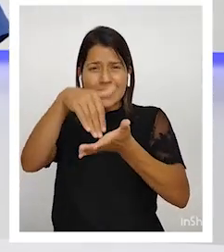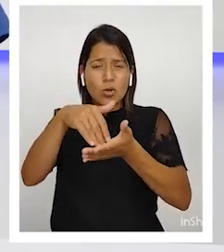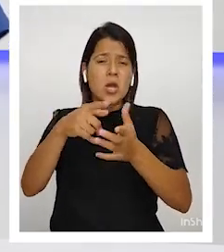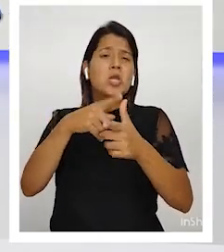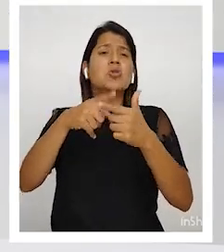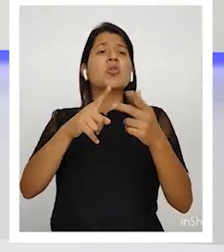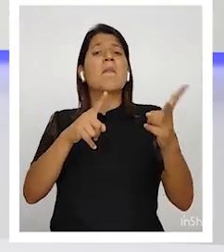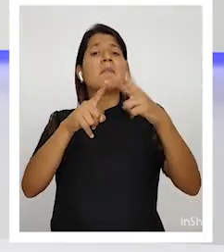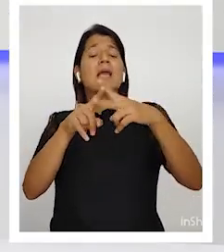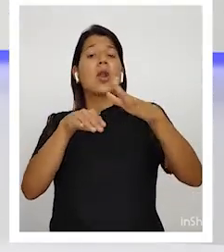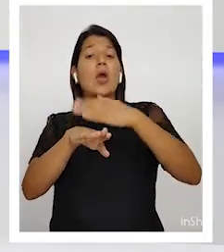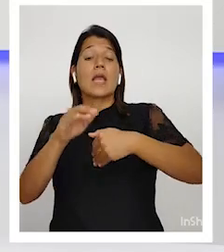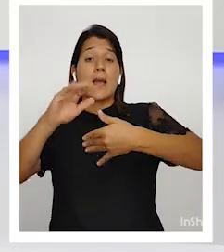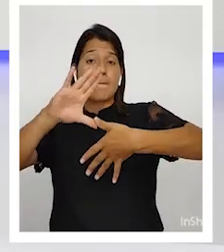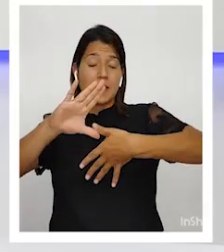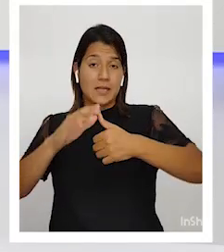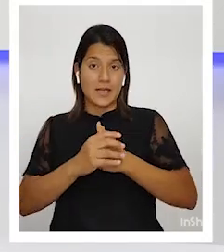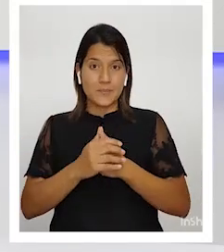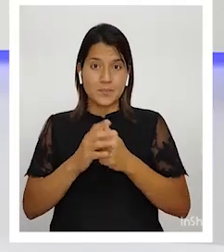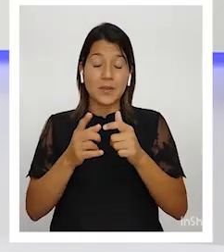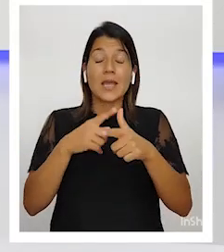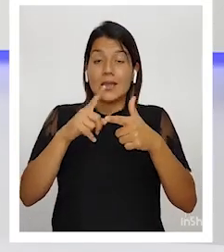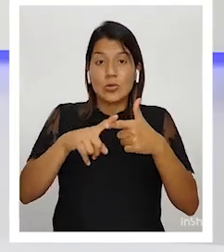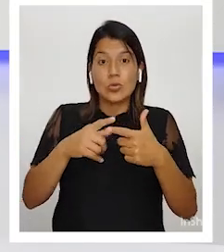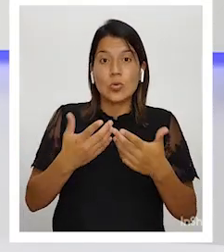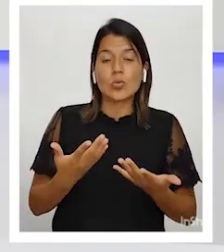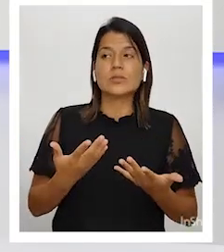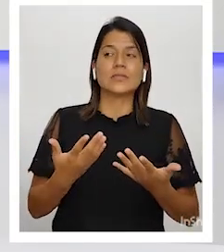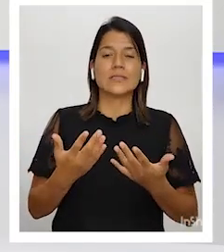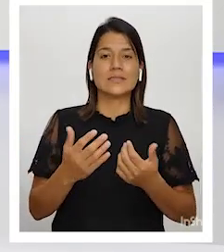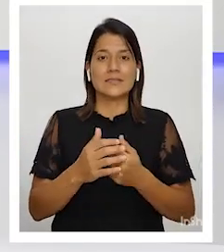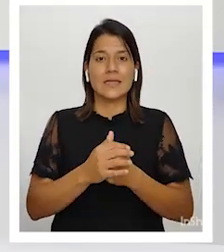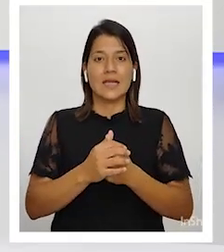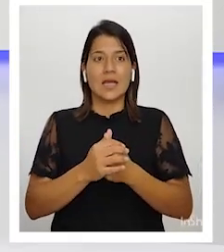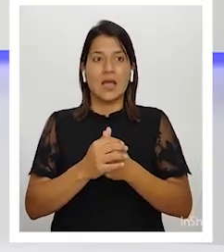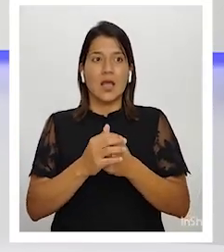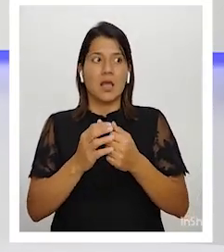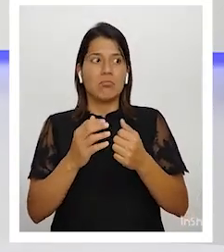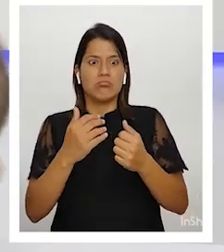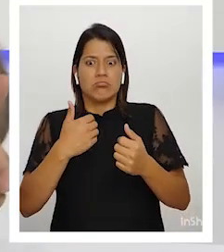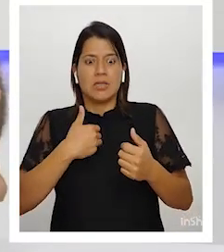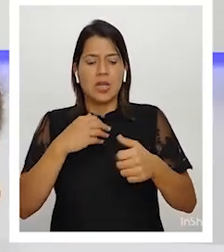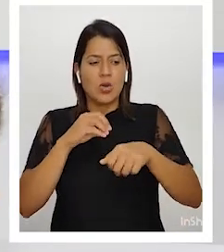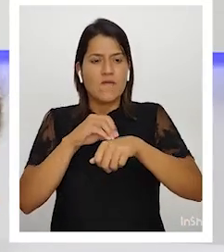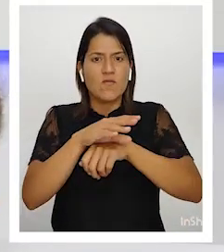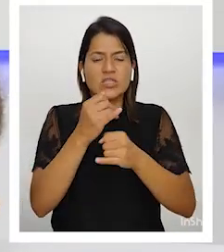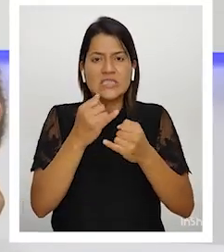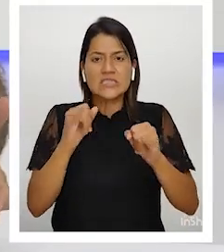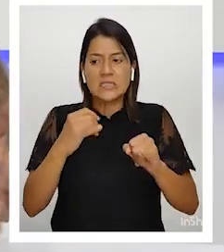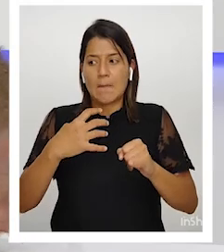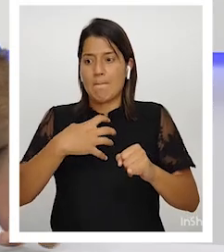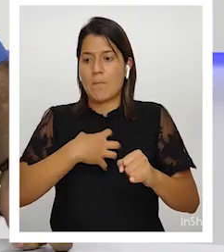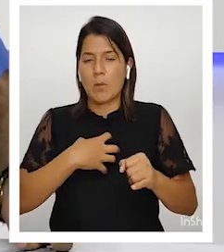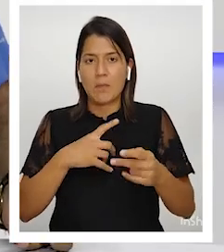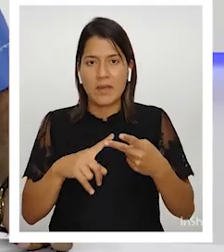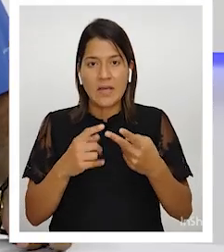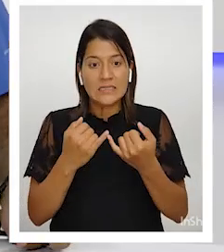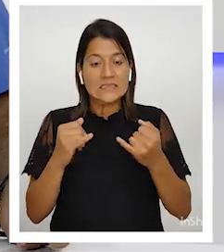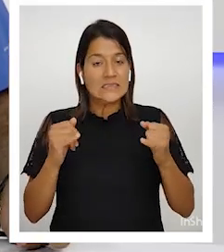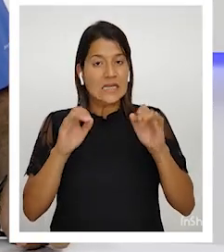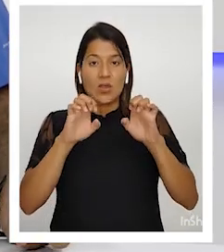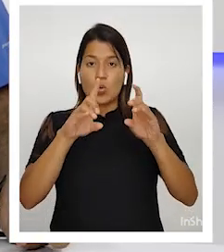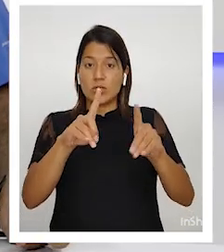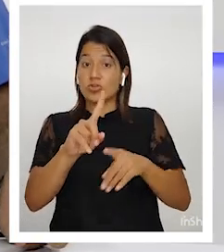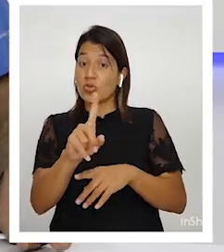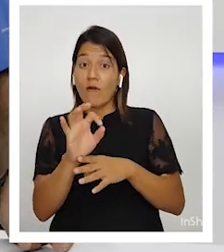y contrapesos, contrapesos sociales reales, sin propiedad, sin educación, no funcionan.